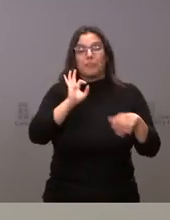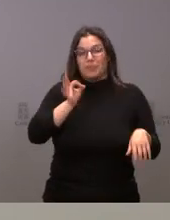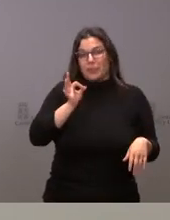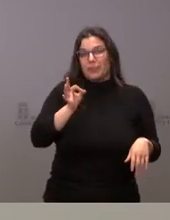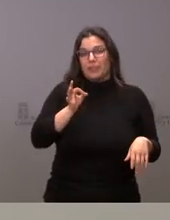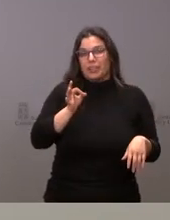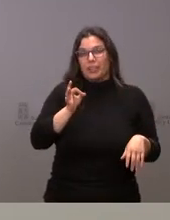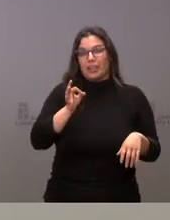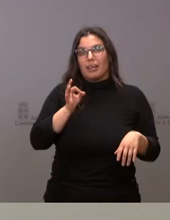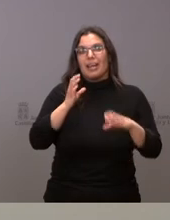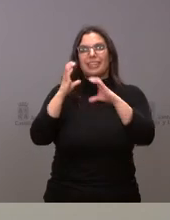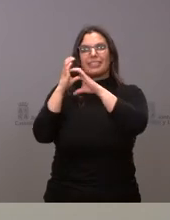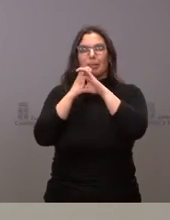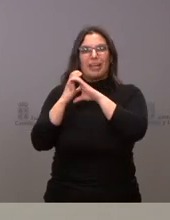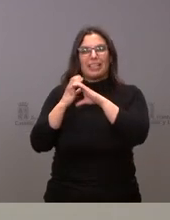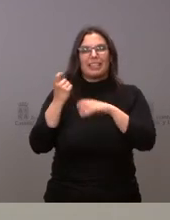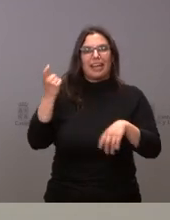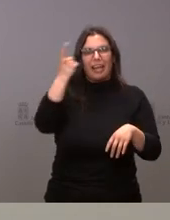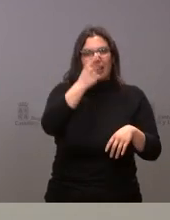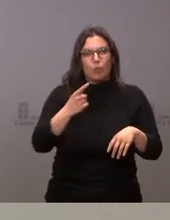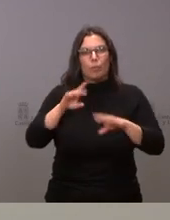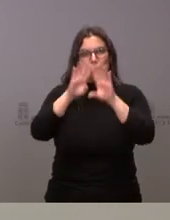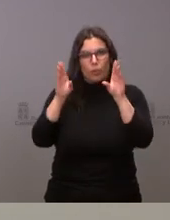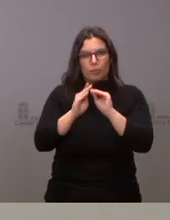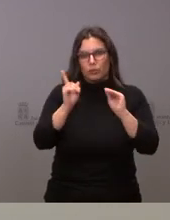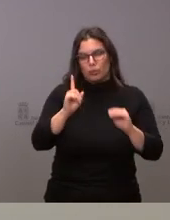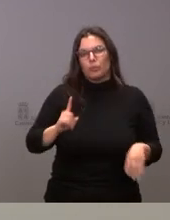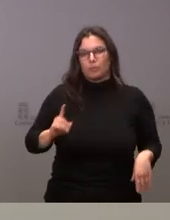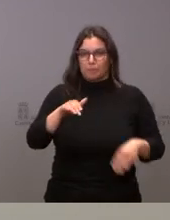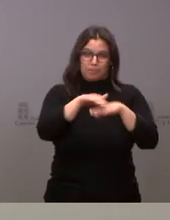cada una de las semanas santas pero no viene el importe el importe concreto y disculpe